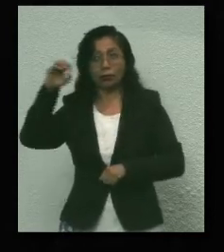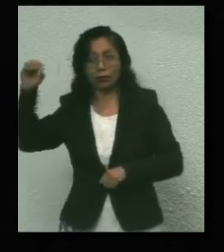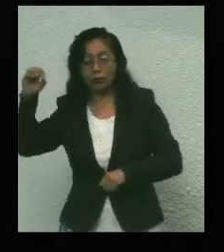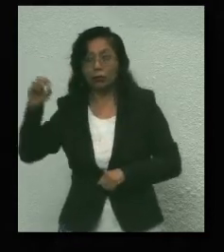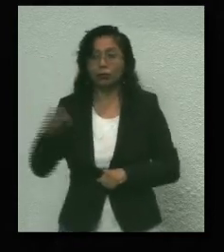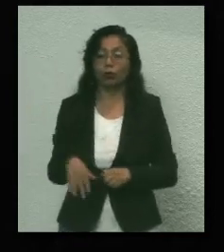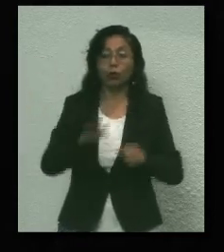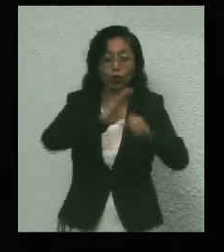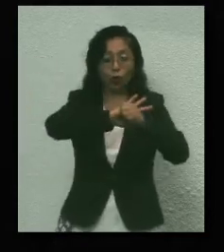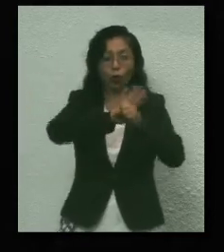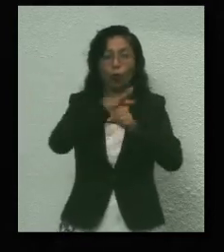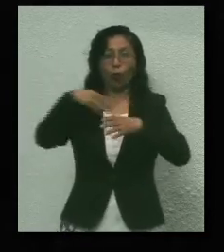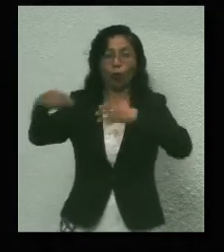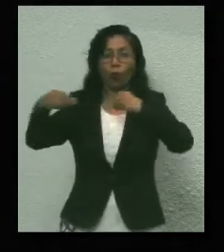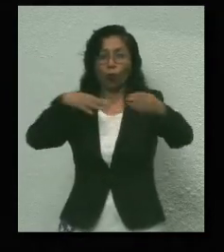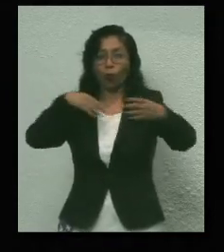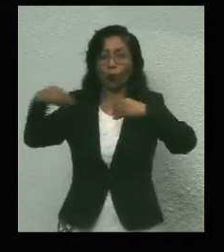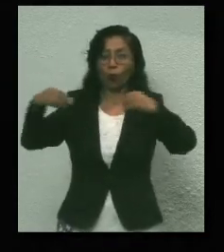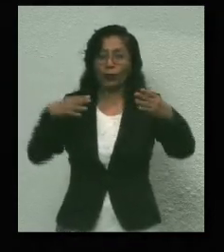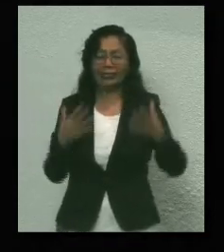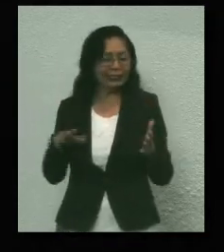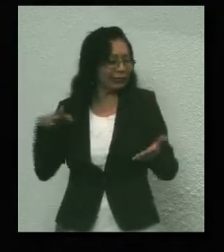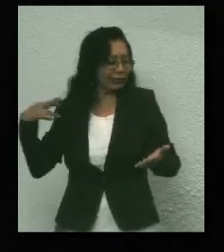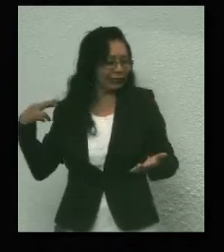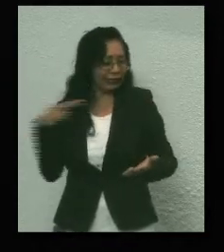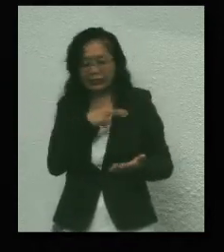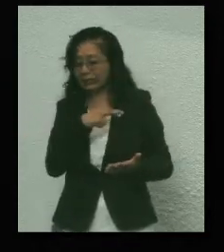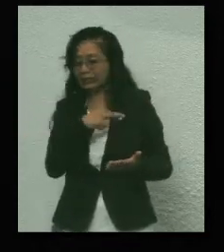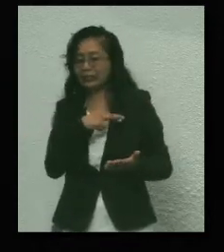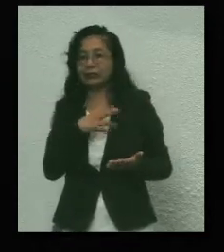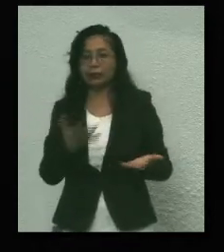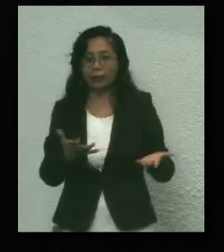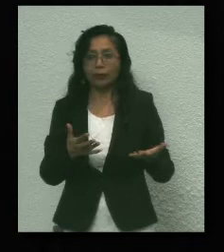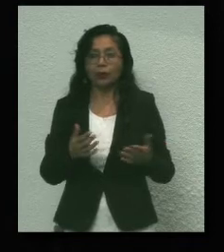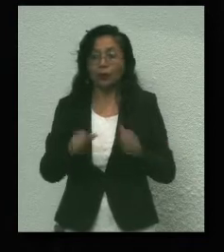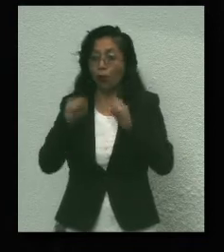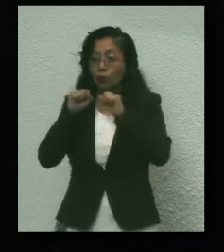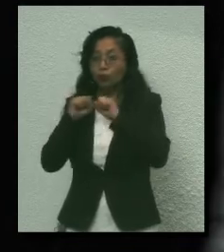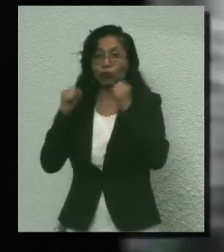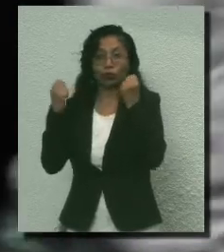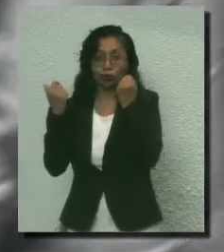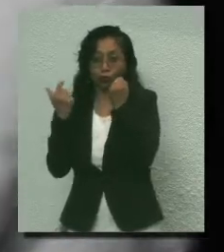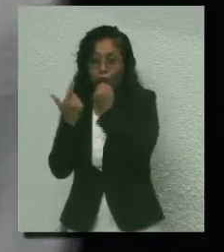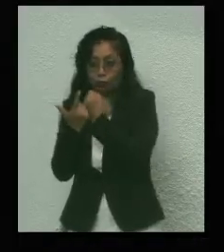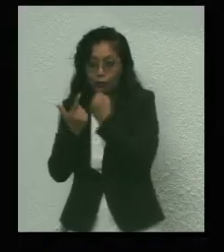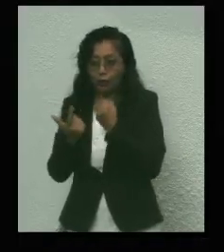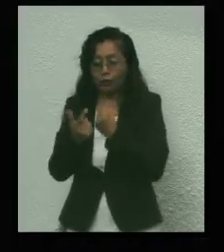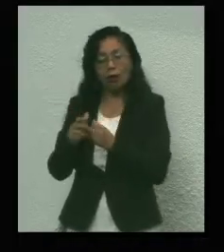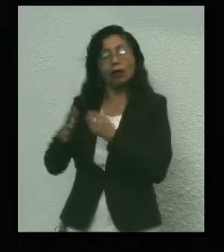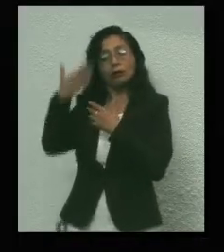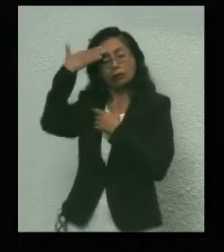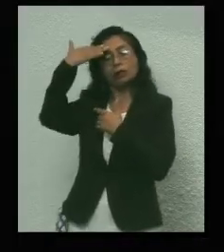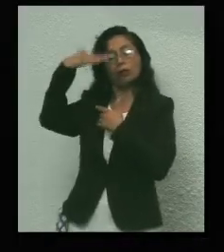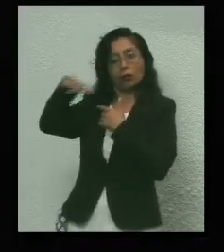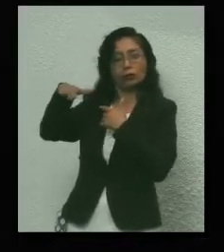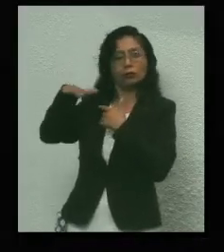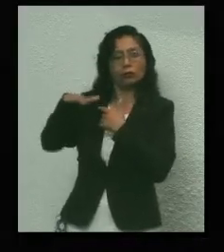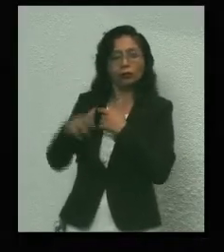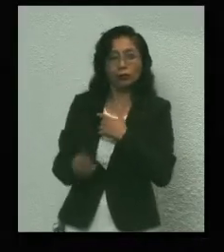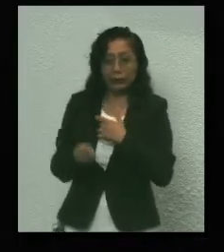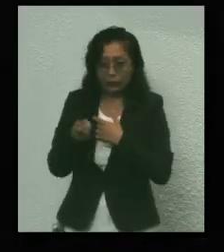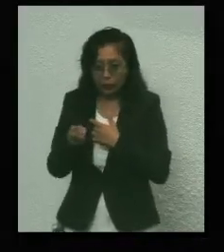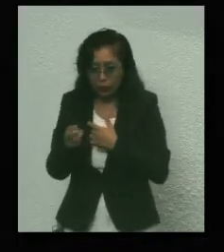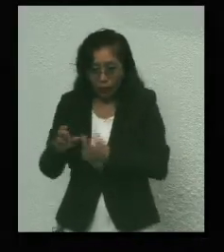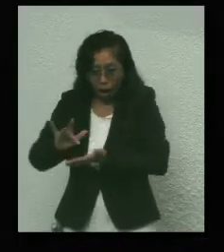pandemia fue casi inmediato. El carácter social de su administración lo reconocemos. Se vio reflejado en los